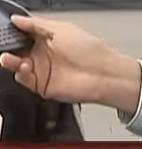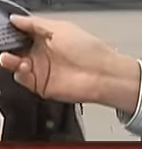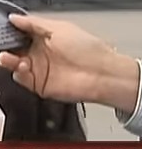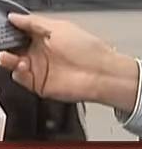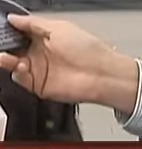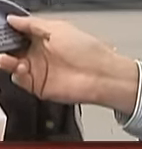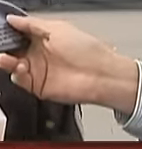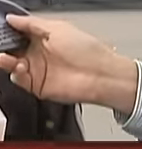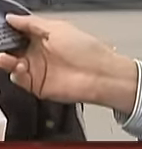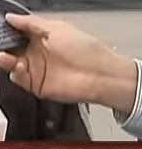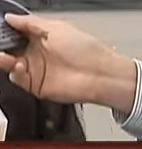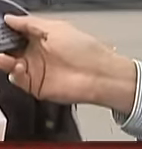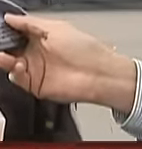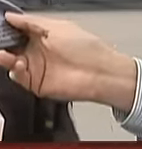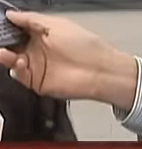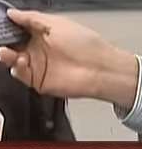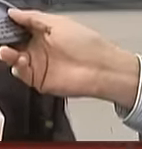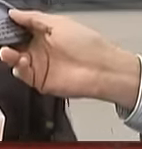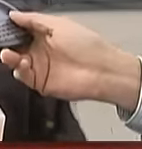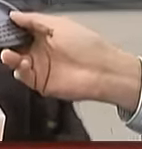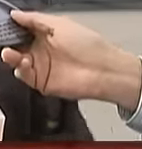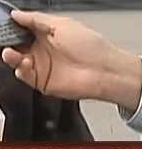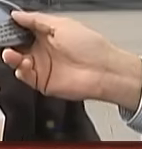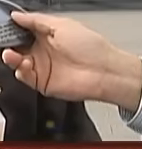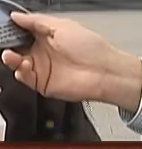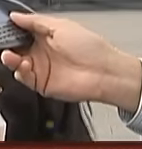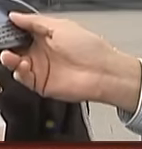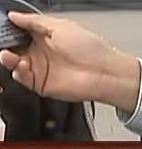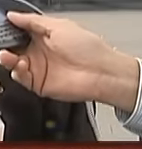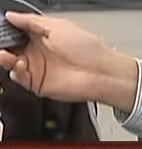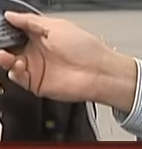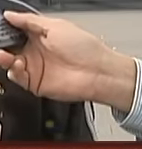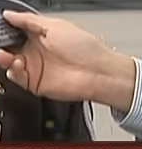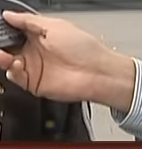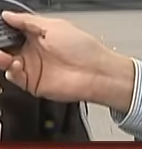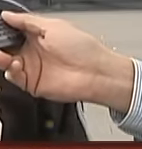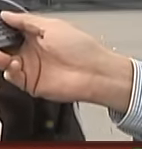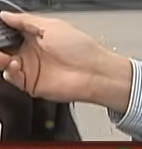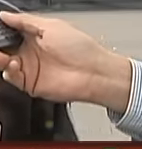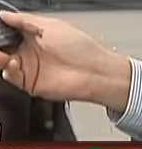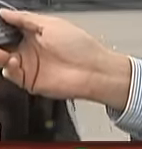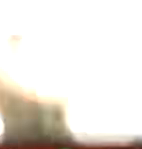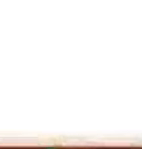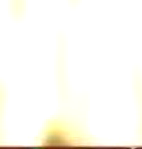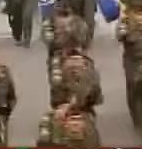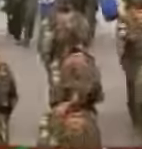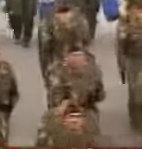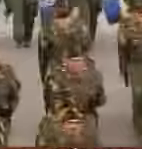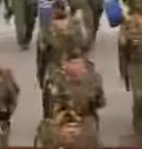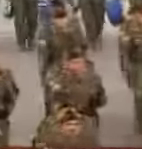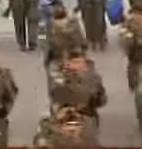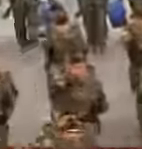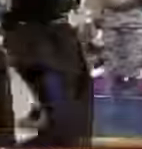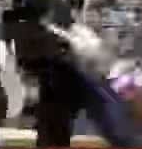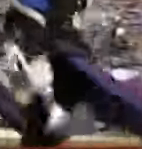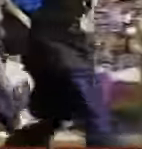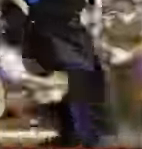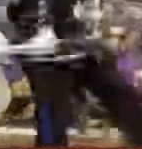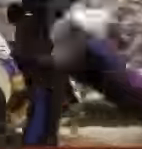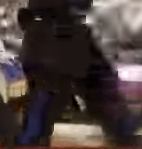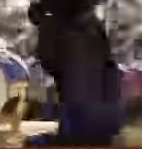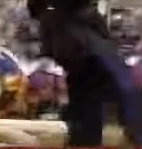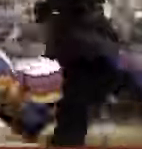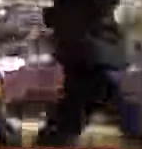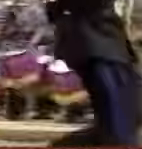prepararlos Organizarlos Y distribuir el material Y que se palminicen Con los murales Que van a manejar En el desfile militar Para